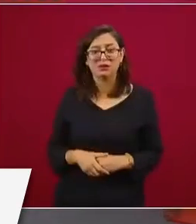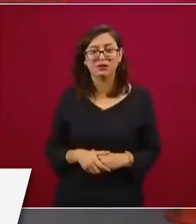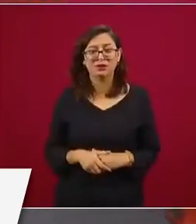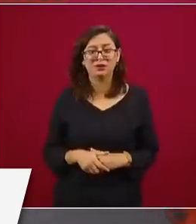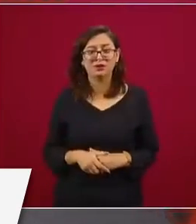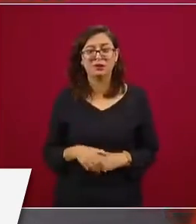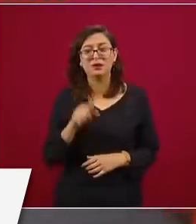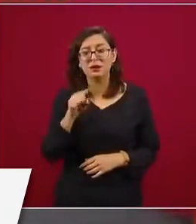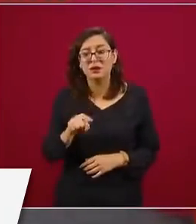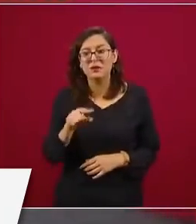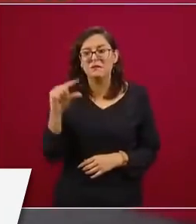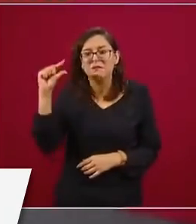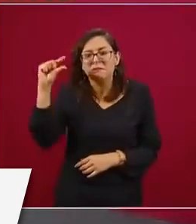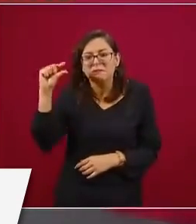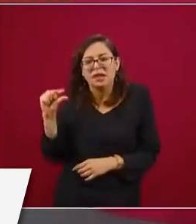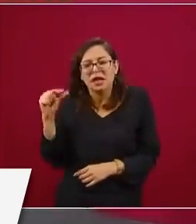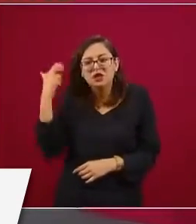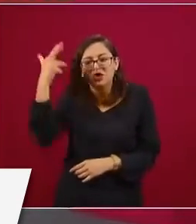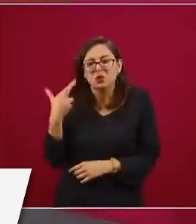pequeños faraones.